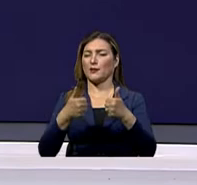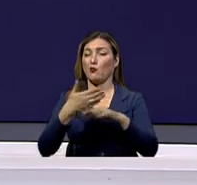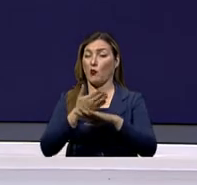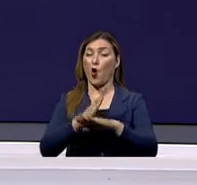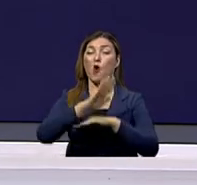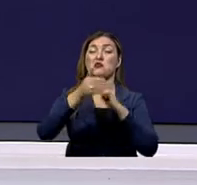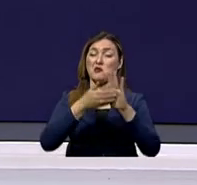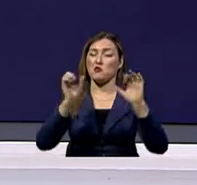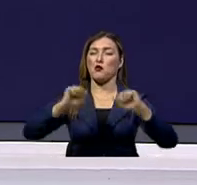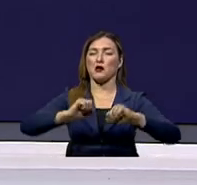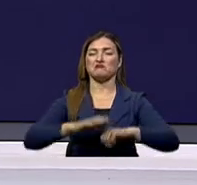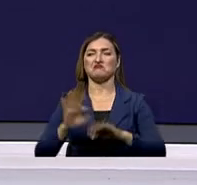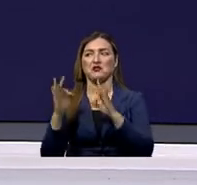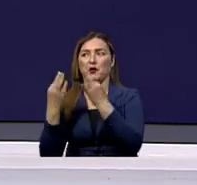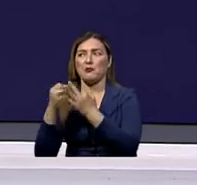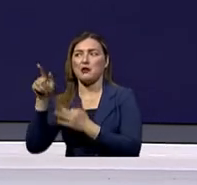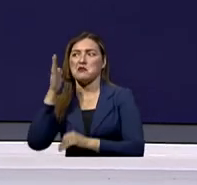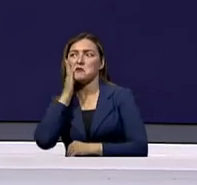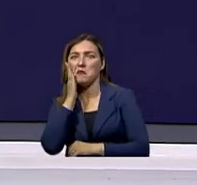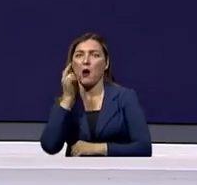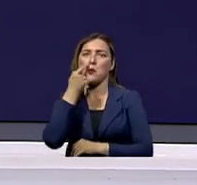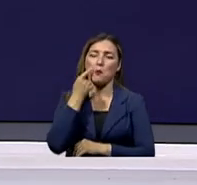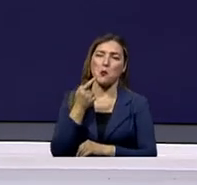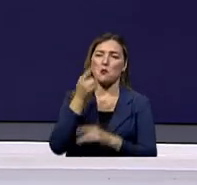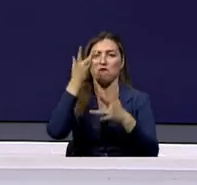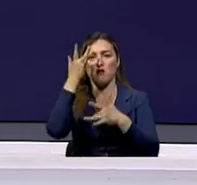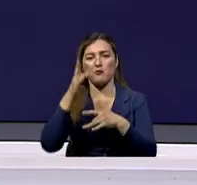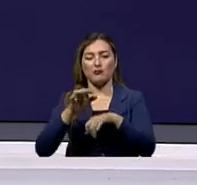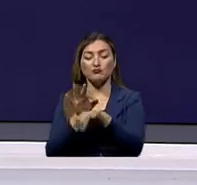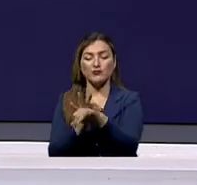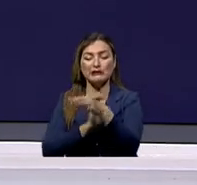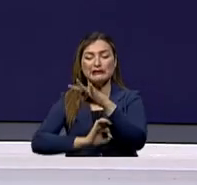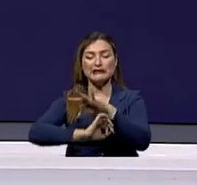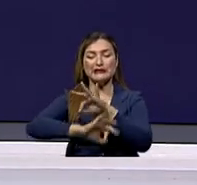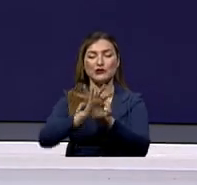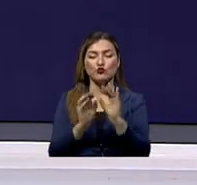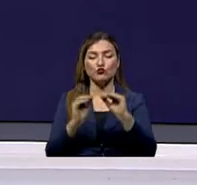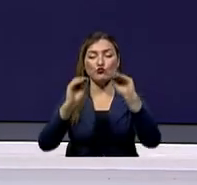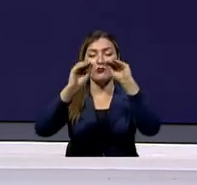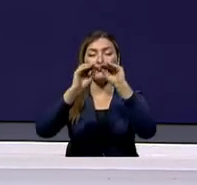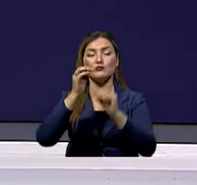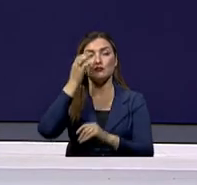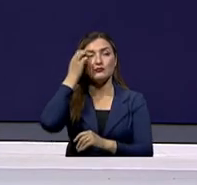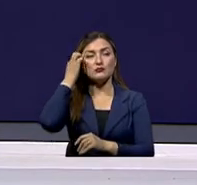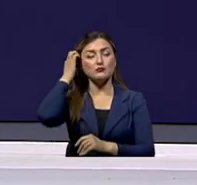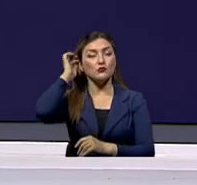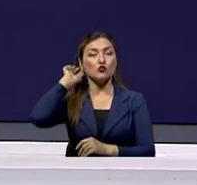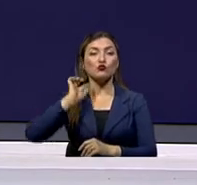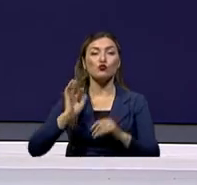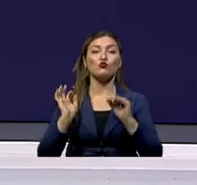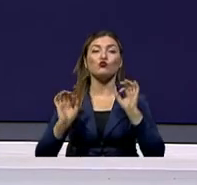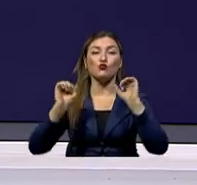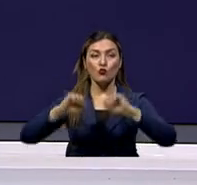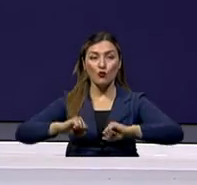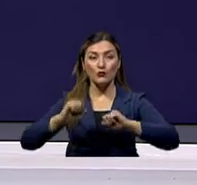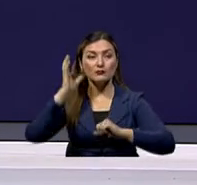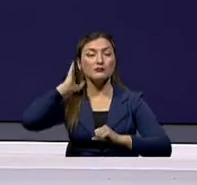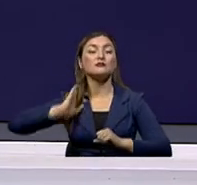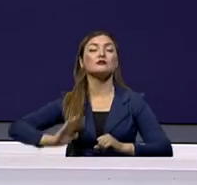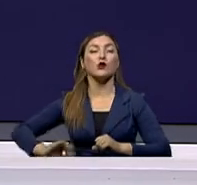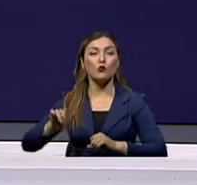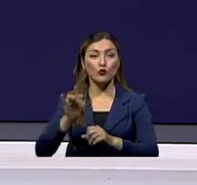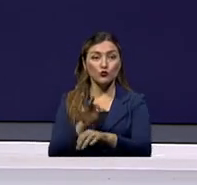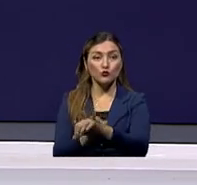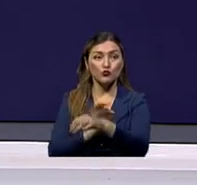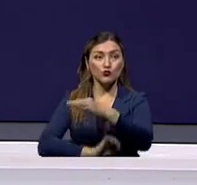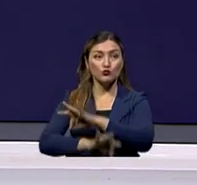desarrollar. Vean ustedes que hay un aumento en la cantidad de los lunares, de este tipo de manchas. Pueden llamarme la atención. Es decir, estas manchitas, los lunares